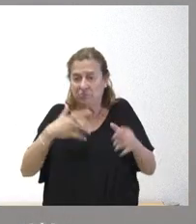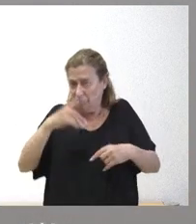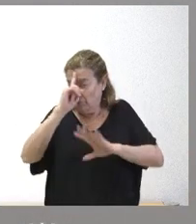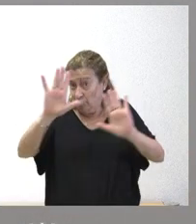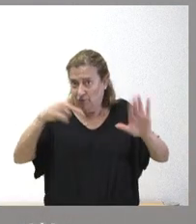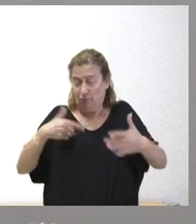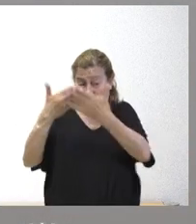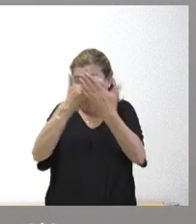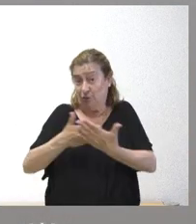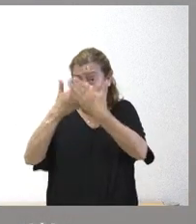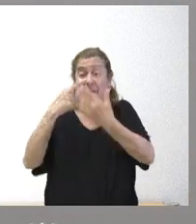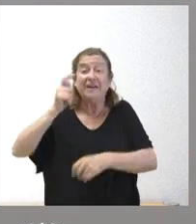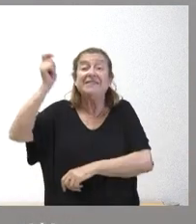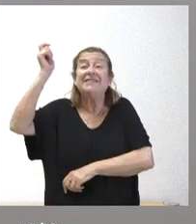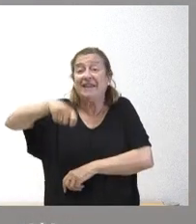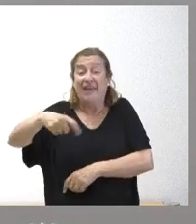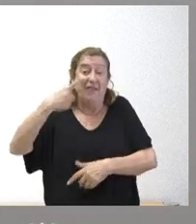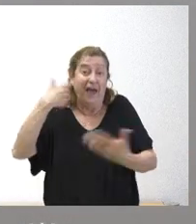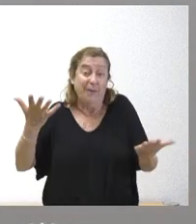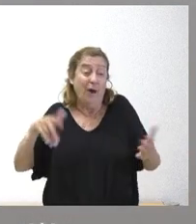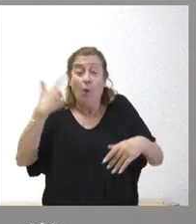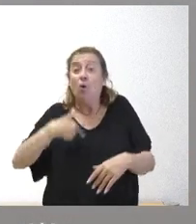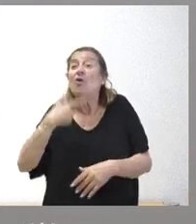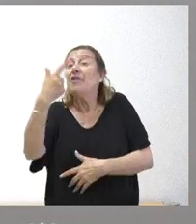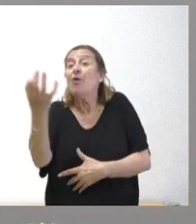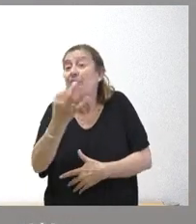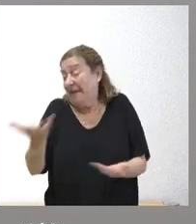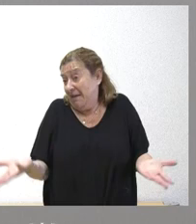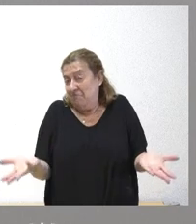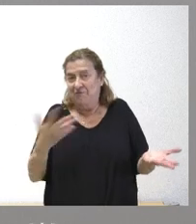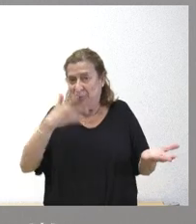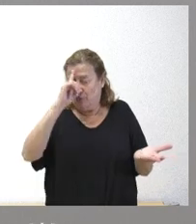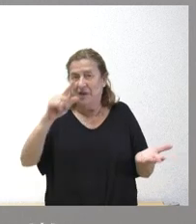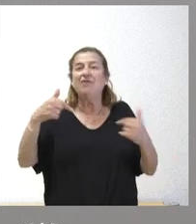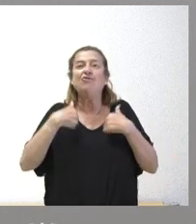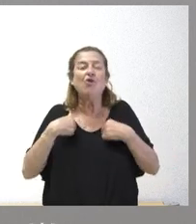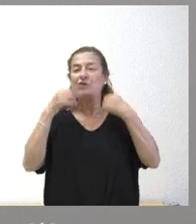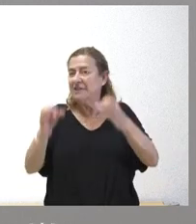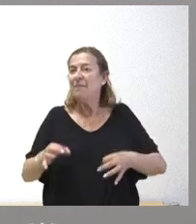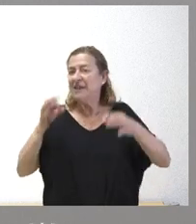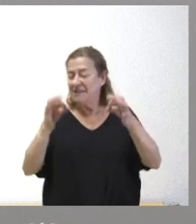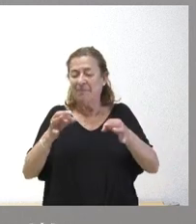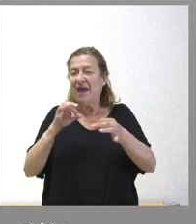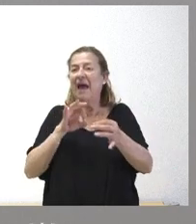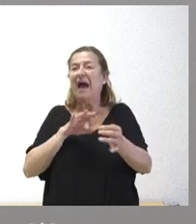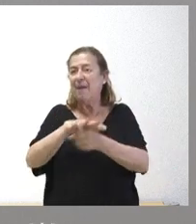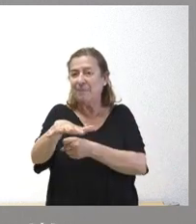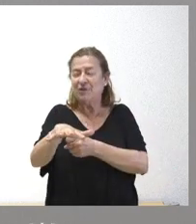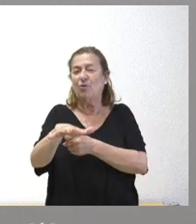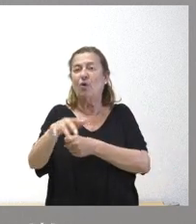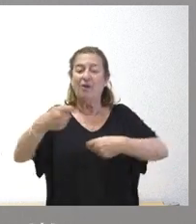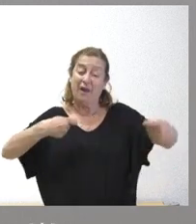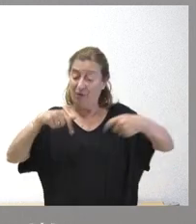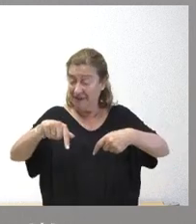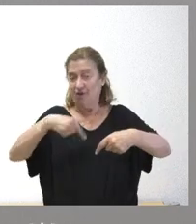y la cumpliremos como es natural que para eso está. Nosotros venimos siempre en este ámbito pues negociando